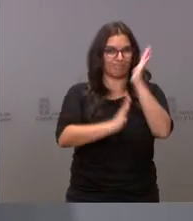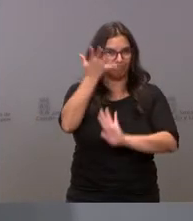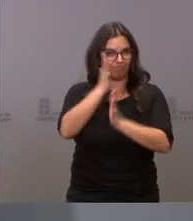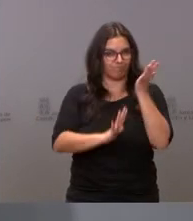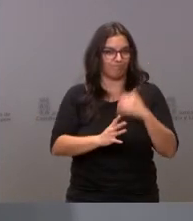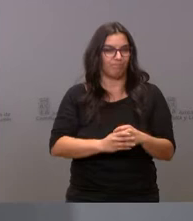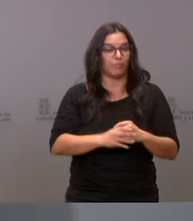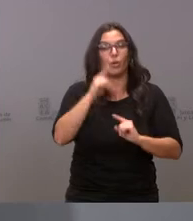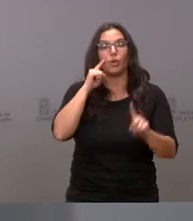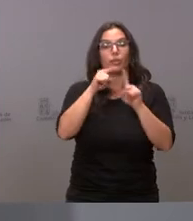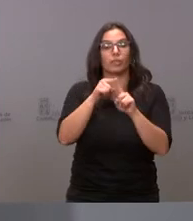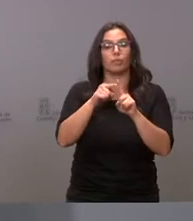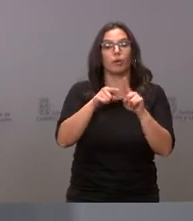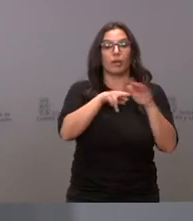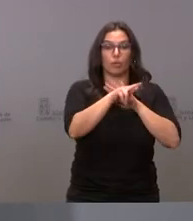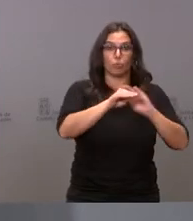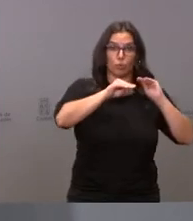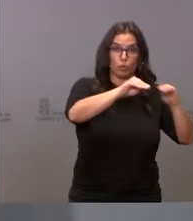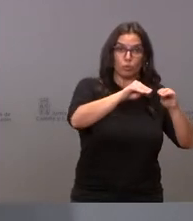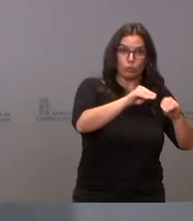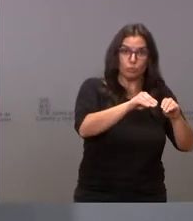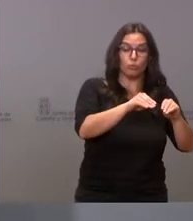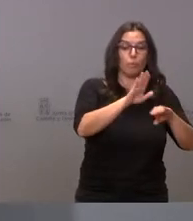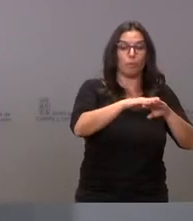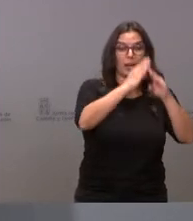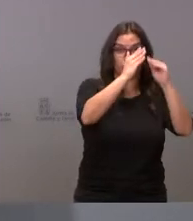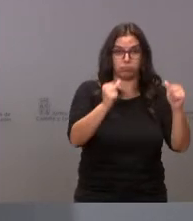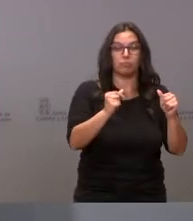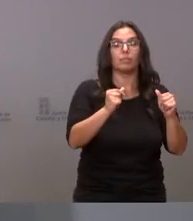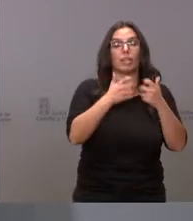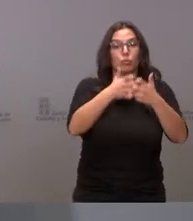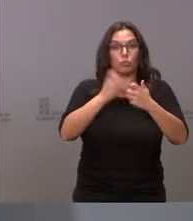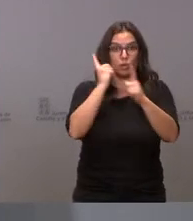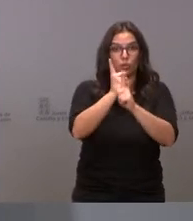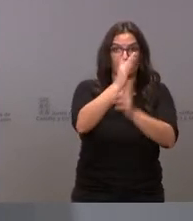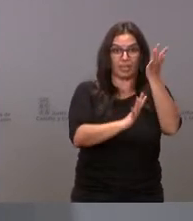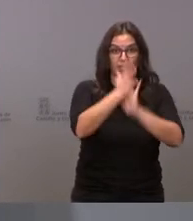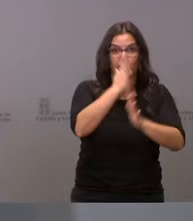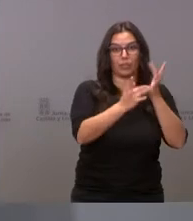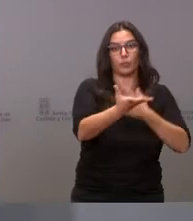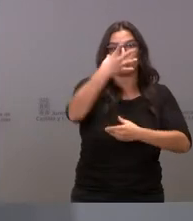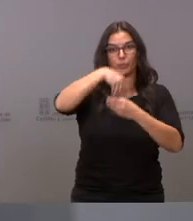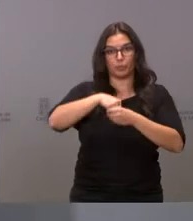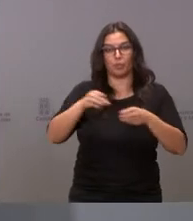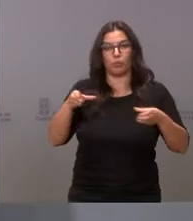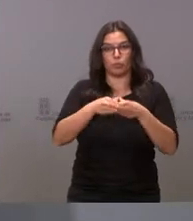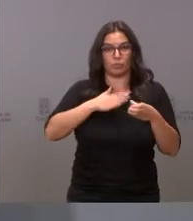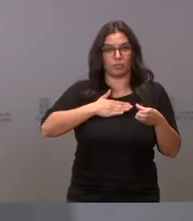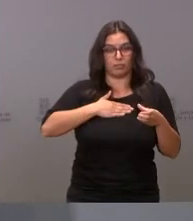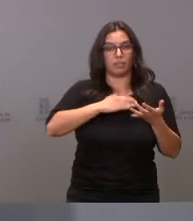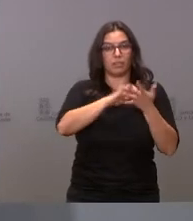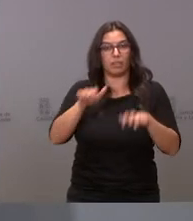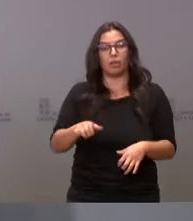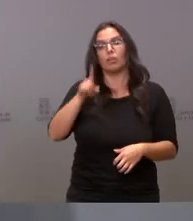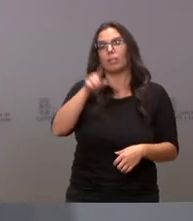para que integre sus medios para la extensión de incendios en el operativo para la lucha contra los incendios forestales de la Junta de Castilla y León, así como el